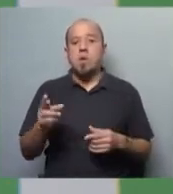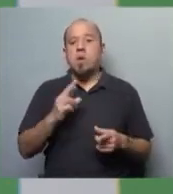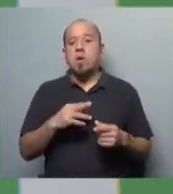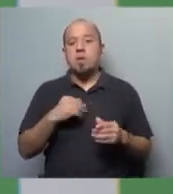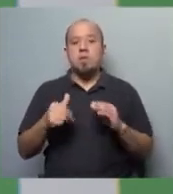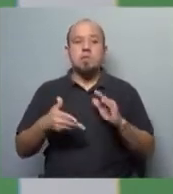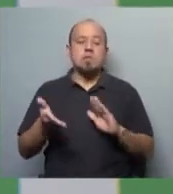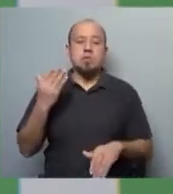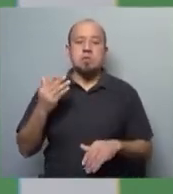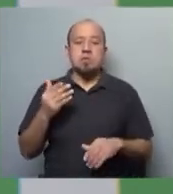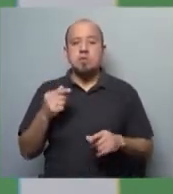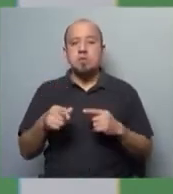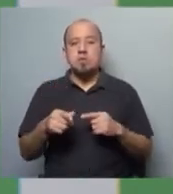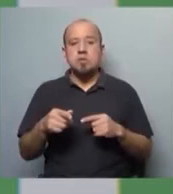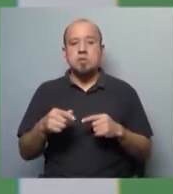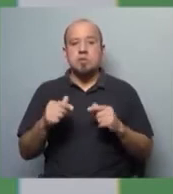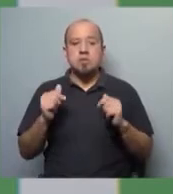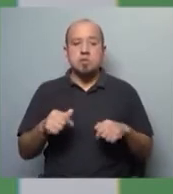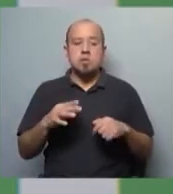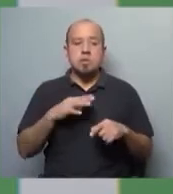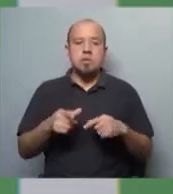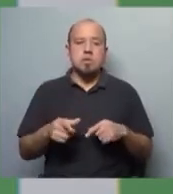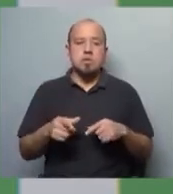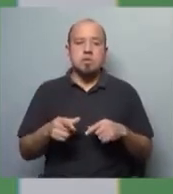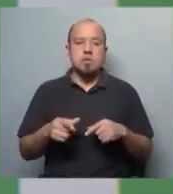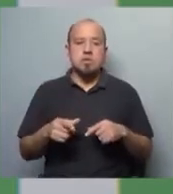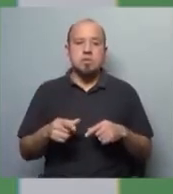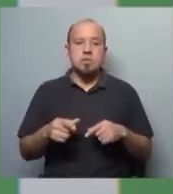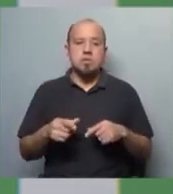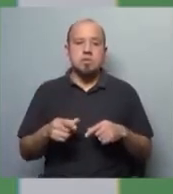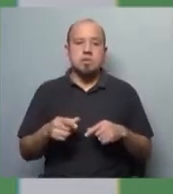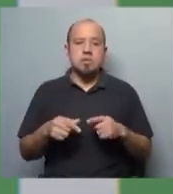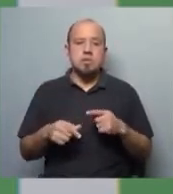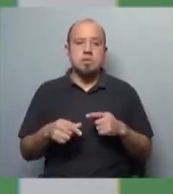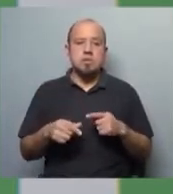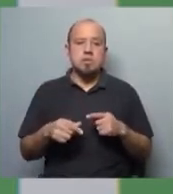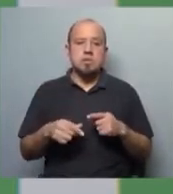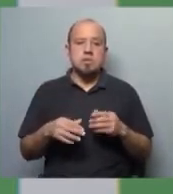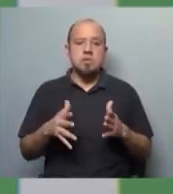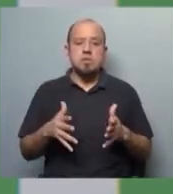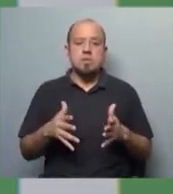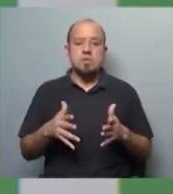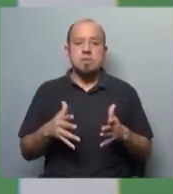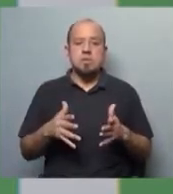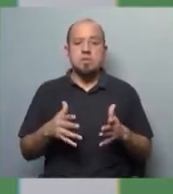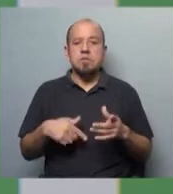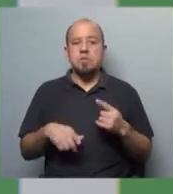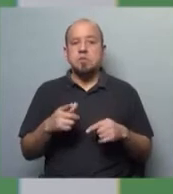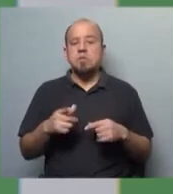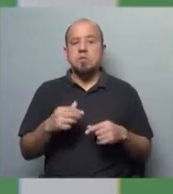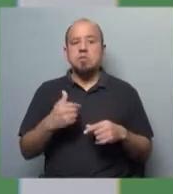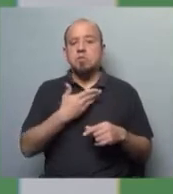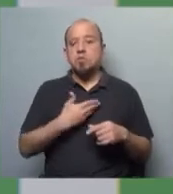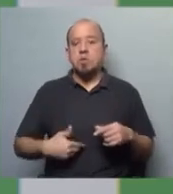mayoría de los gobiernos de la región, por lo menos los que hasta ahora están en el poder, que son agendas, gobiernos más